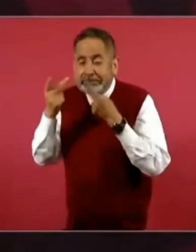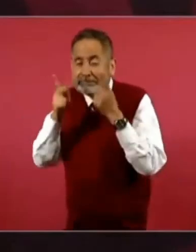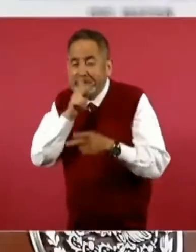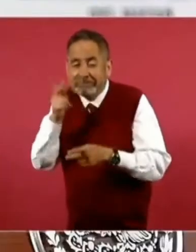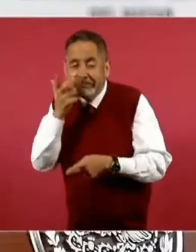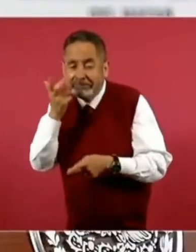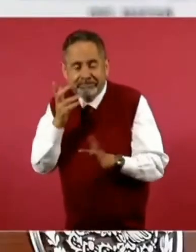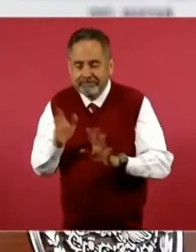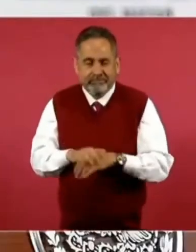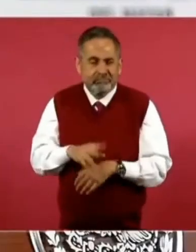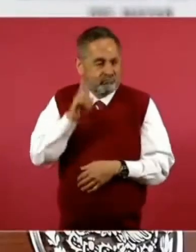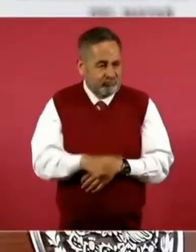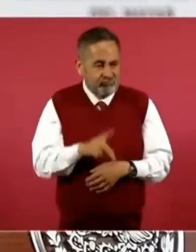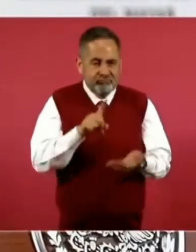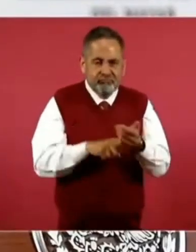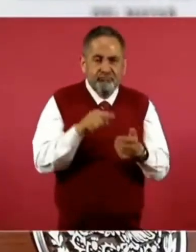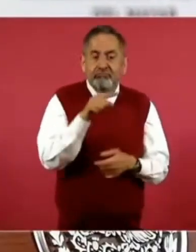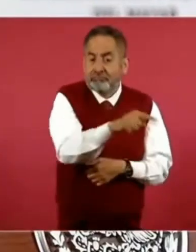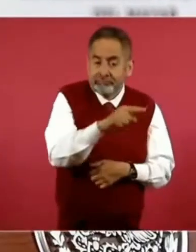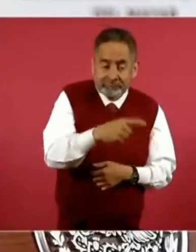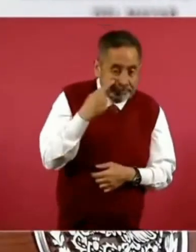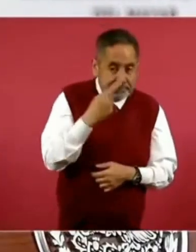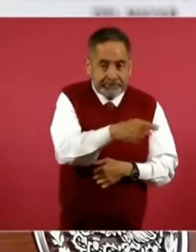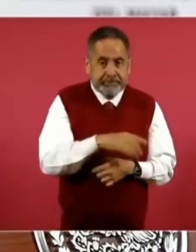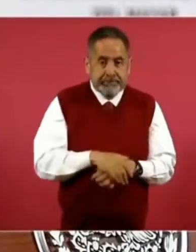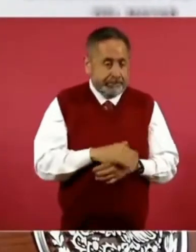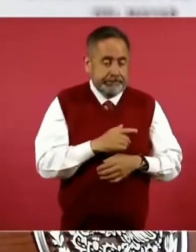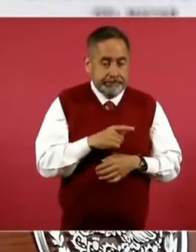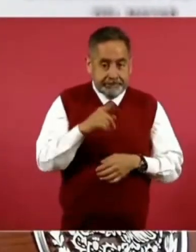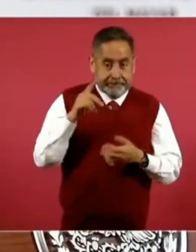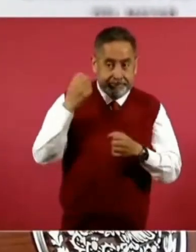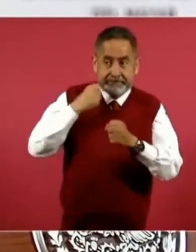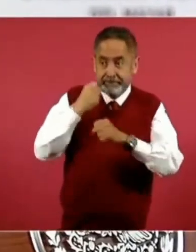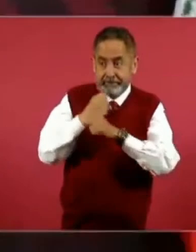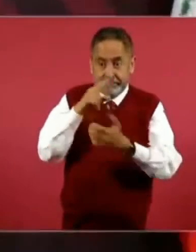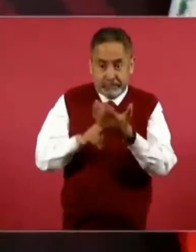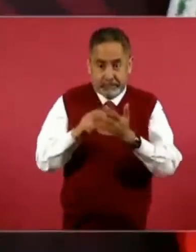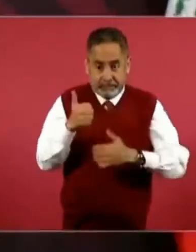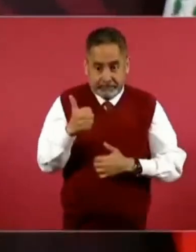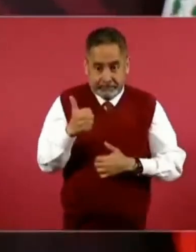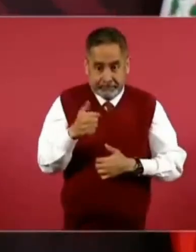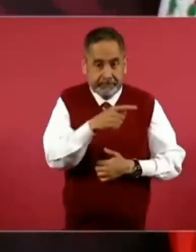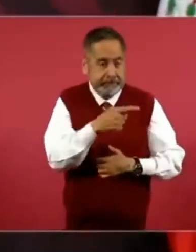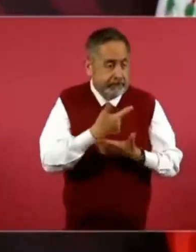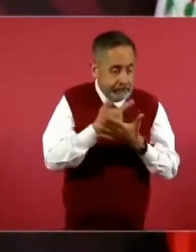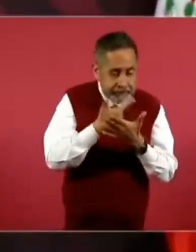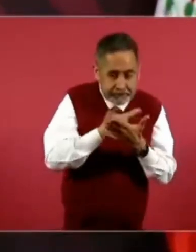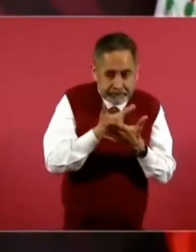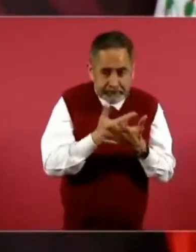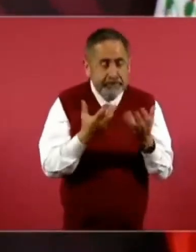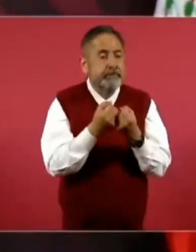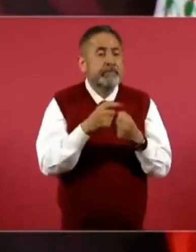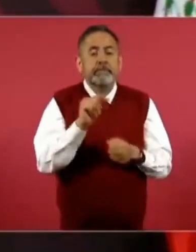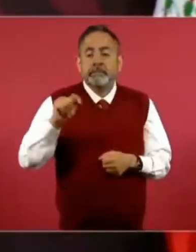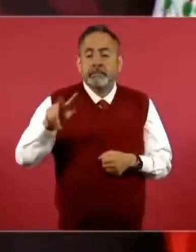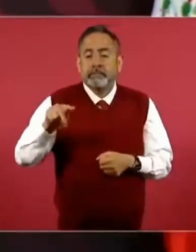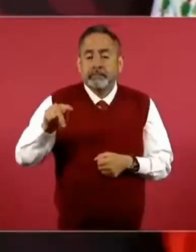llegaron a hacer el conteo de votos en Televisa